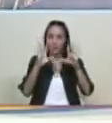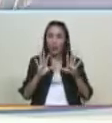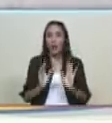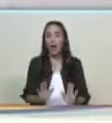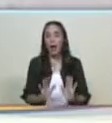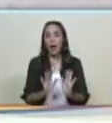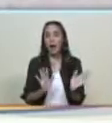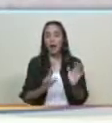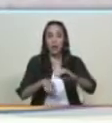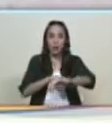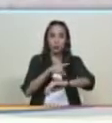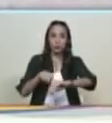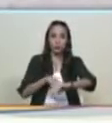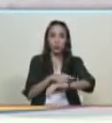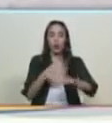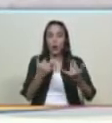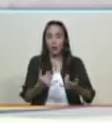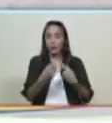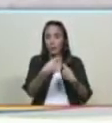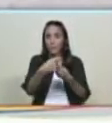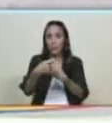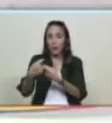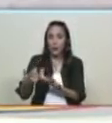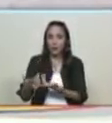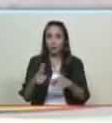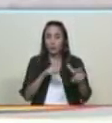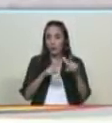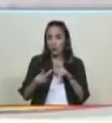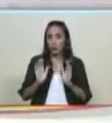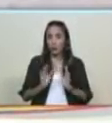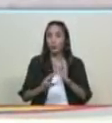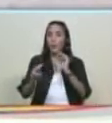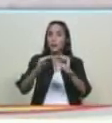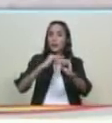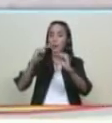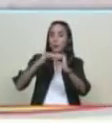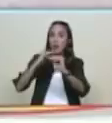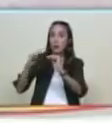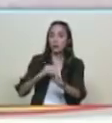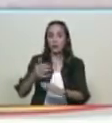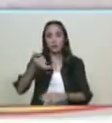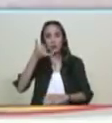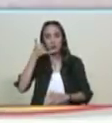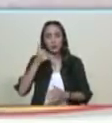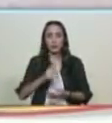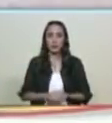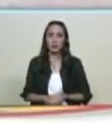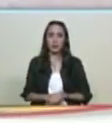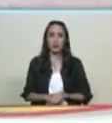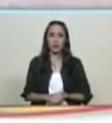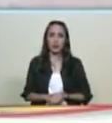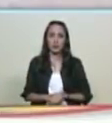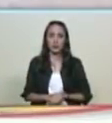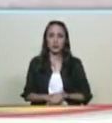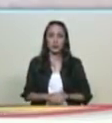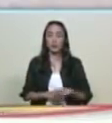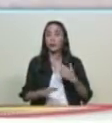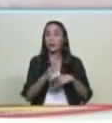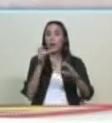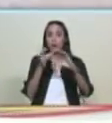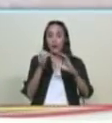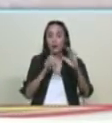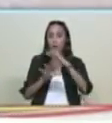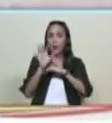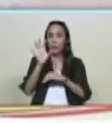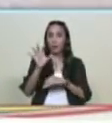próximas horas atención a esta hora están depositando a esta hora le va a llegar el mensajito al teléfono con el carnet de la patria sin intermediario